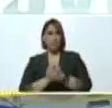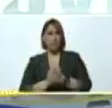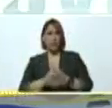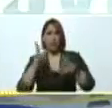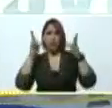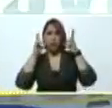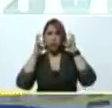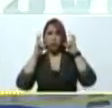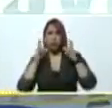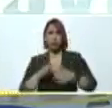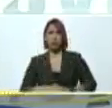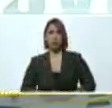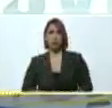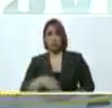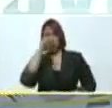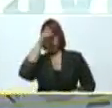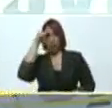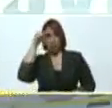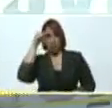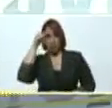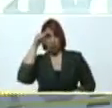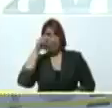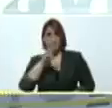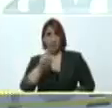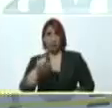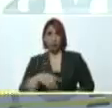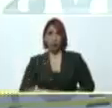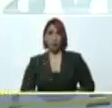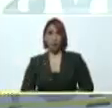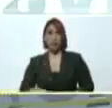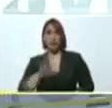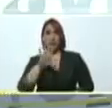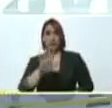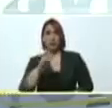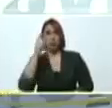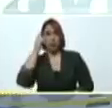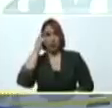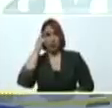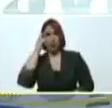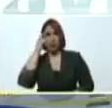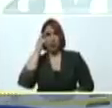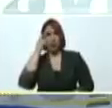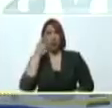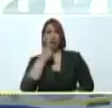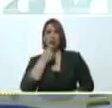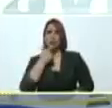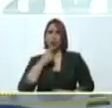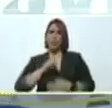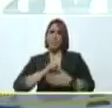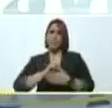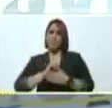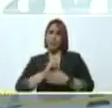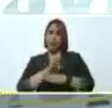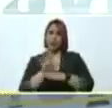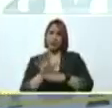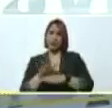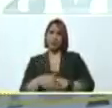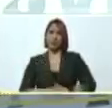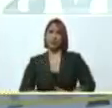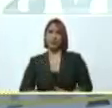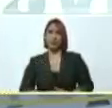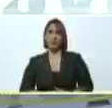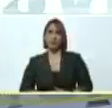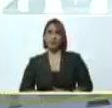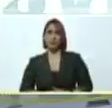escuchan, es el domingo que viene, cinco días y un lindo amanecer, el domingo que viene,